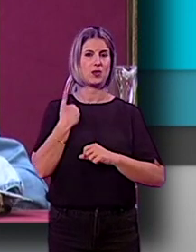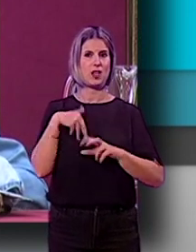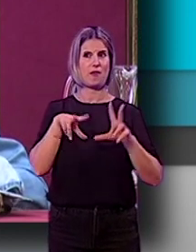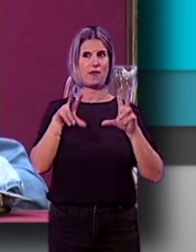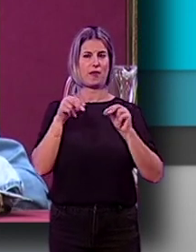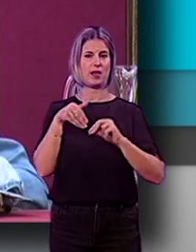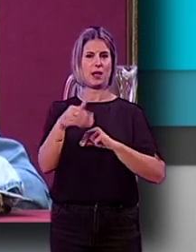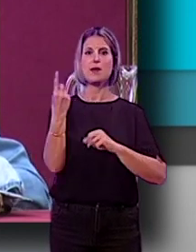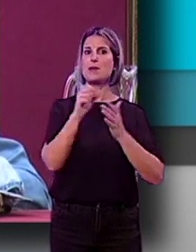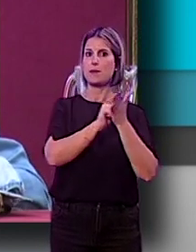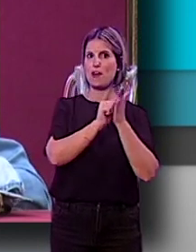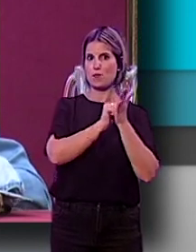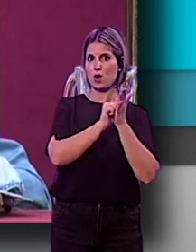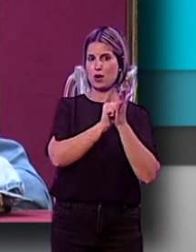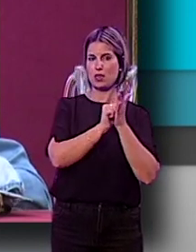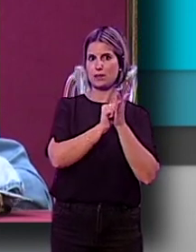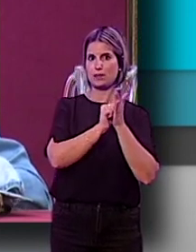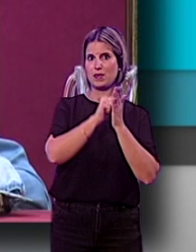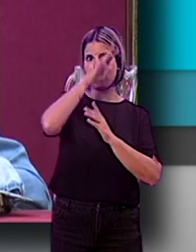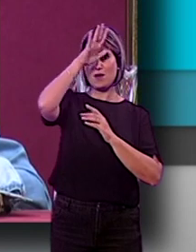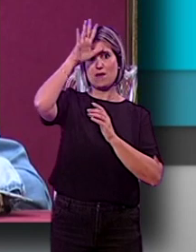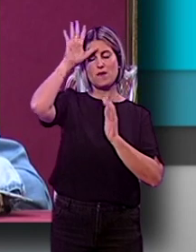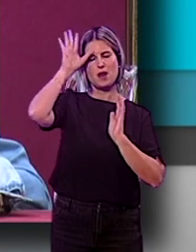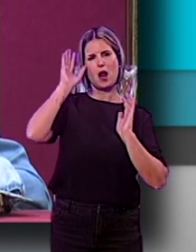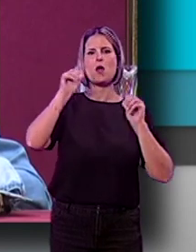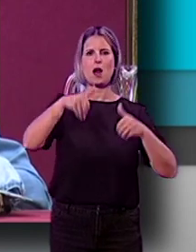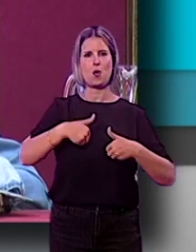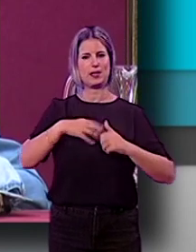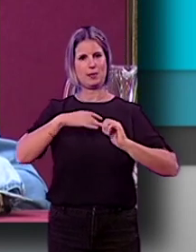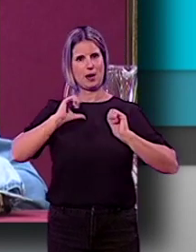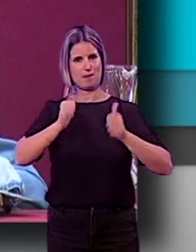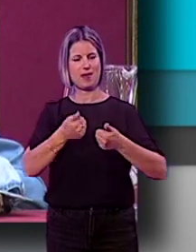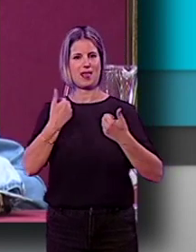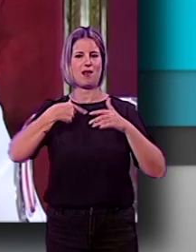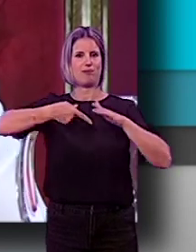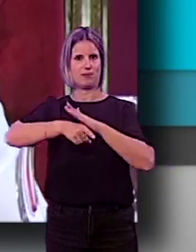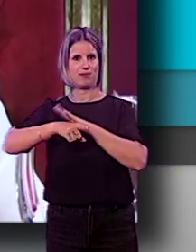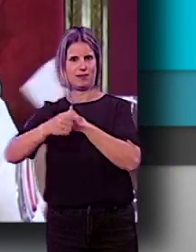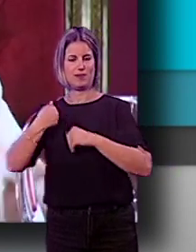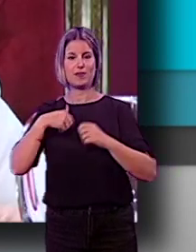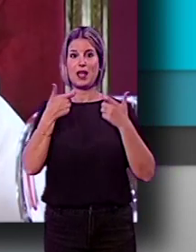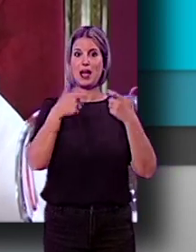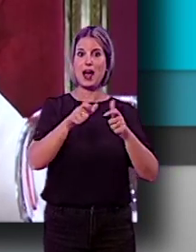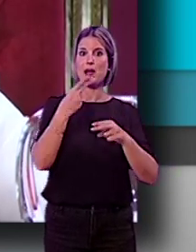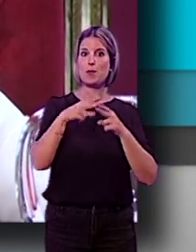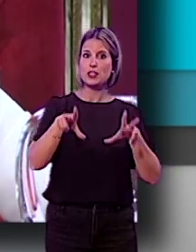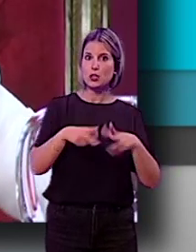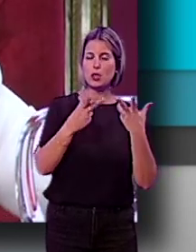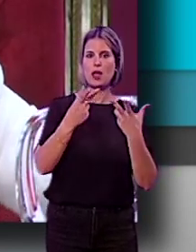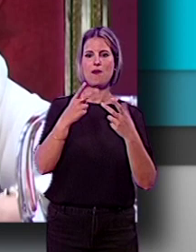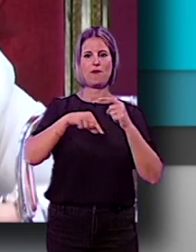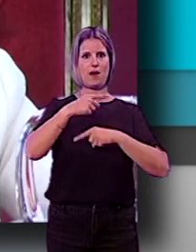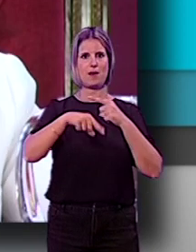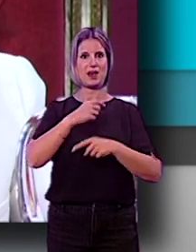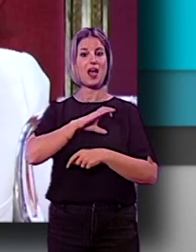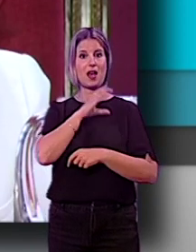un primer borrador a la vuelta del verano para poder empezar a tramitarlo. En el área de política social y familias,